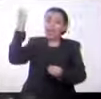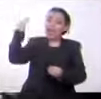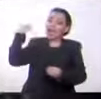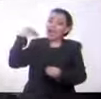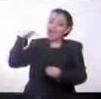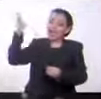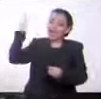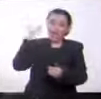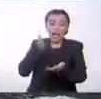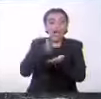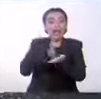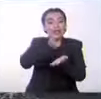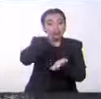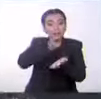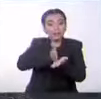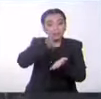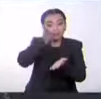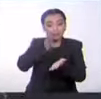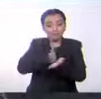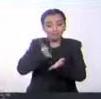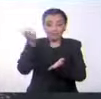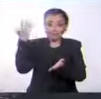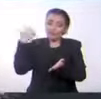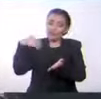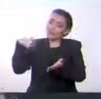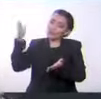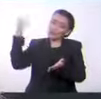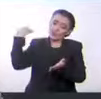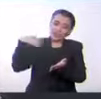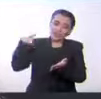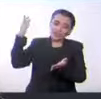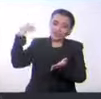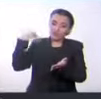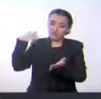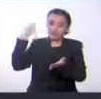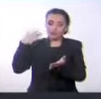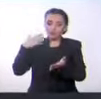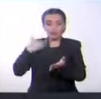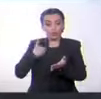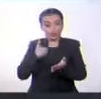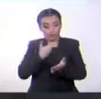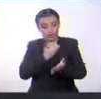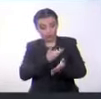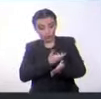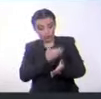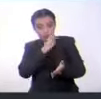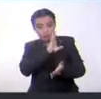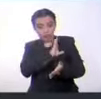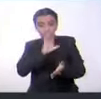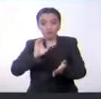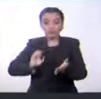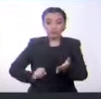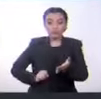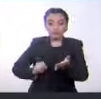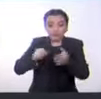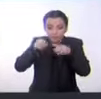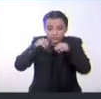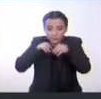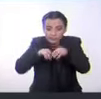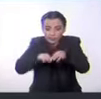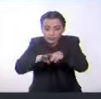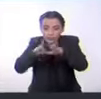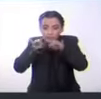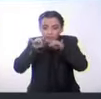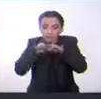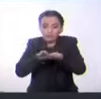viven en el planeta. En nuestro país existen arrecifes de coral, por ejemplo, en la playa Los